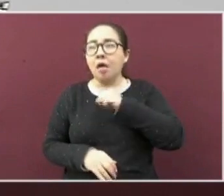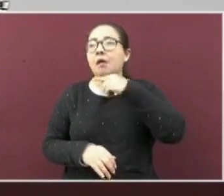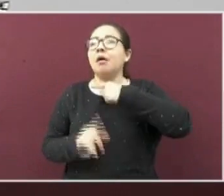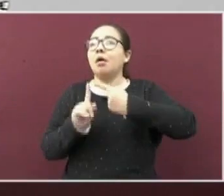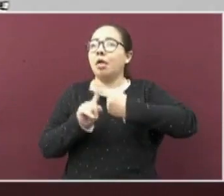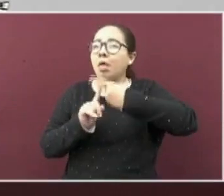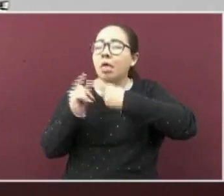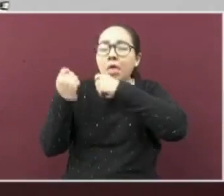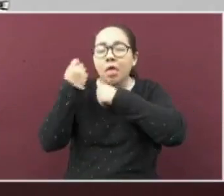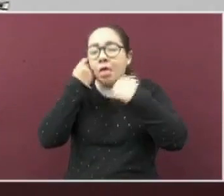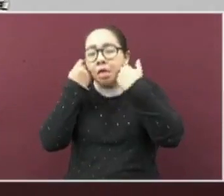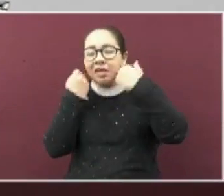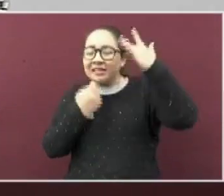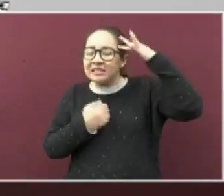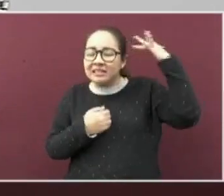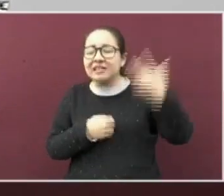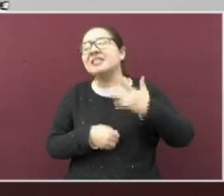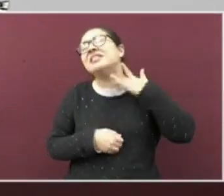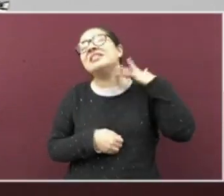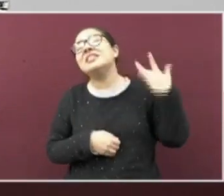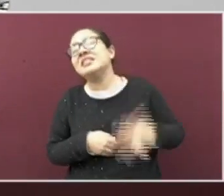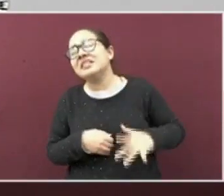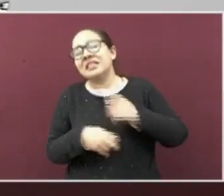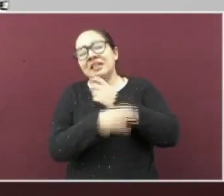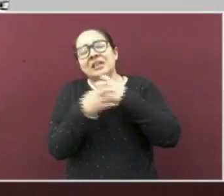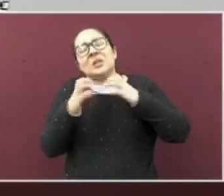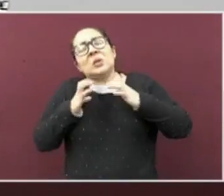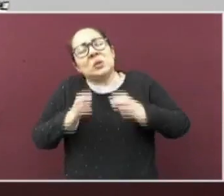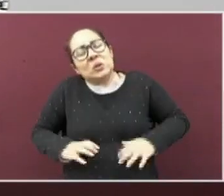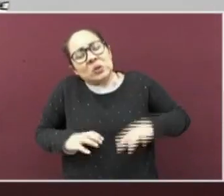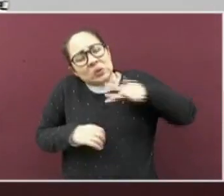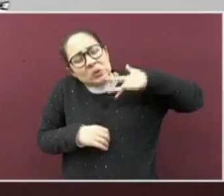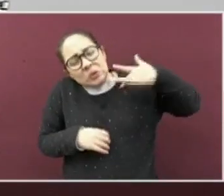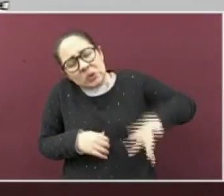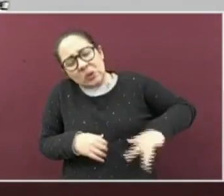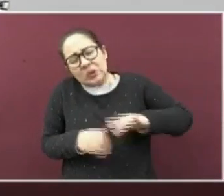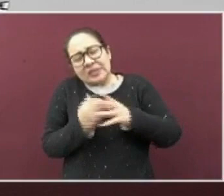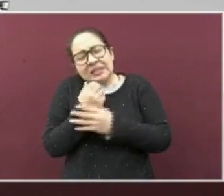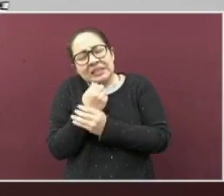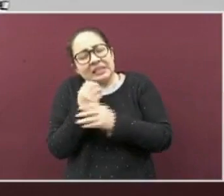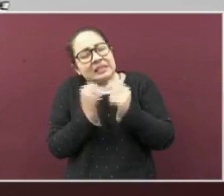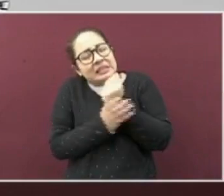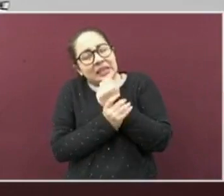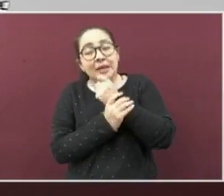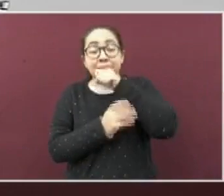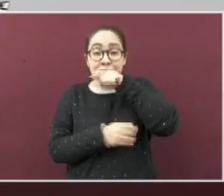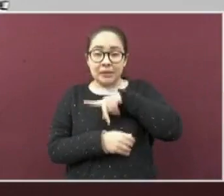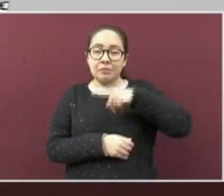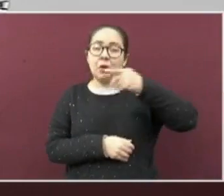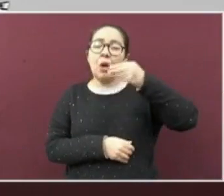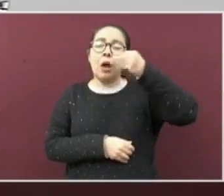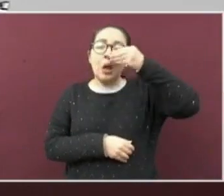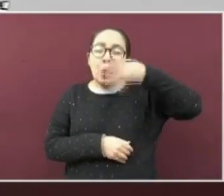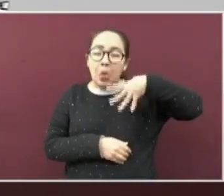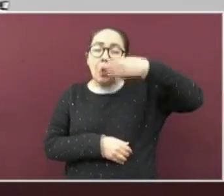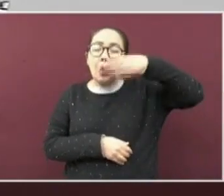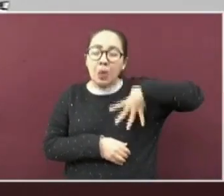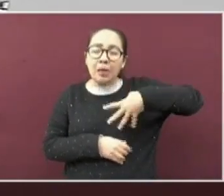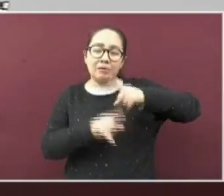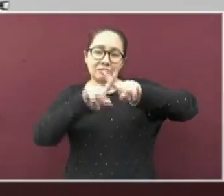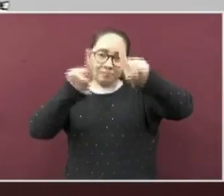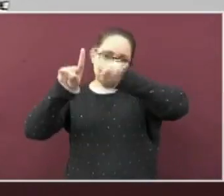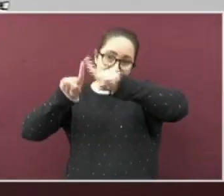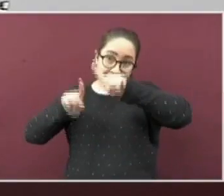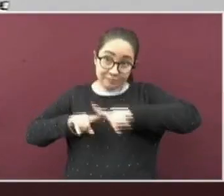garganta, dolor muscular y articular. Así como secreción nasal, entre otros